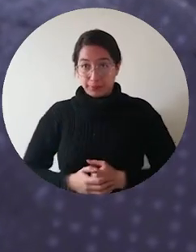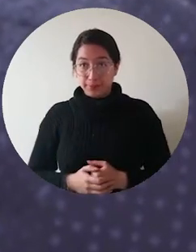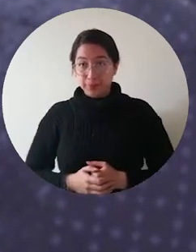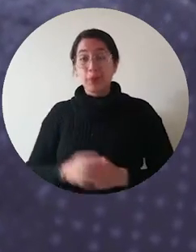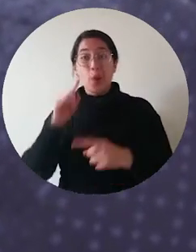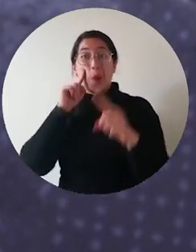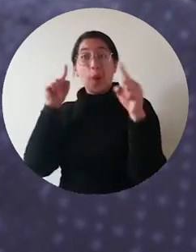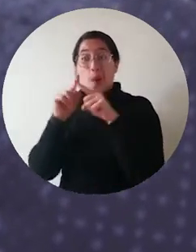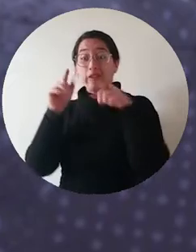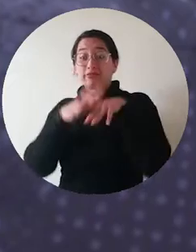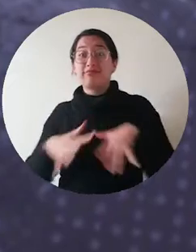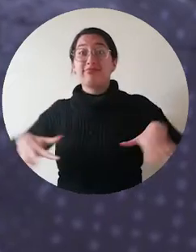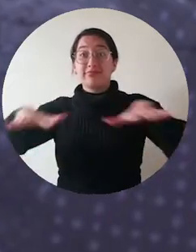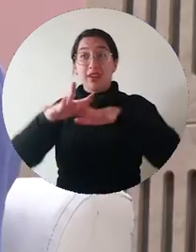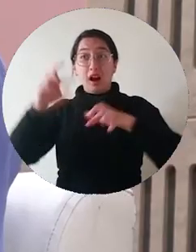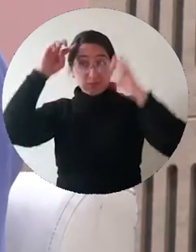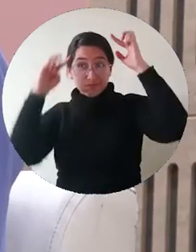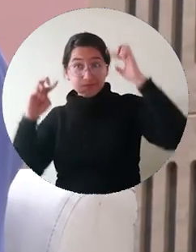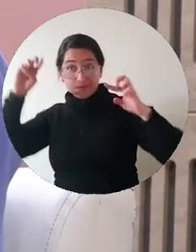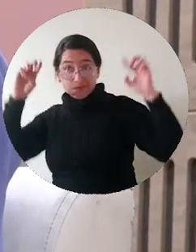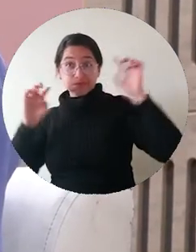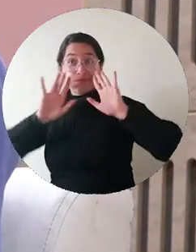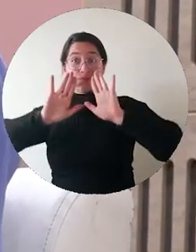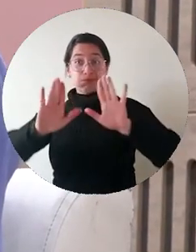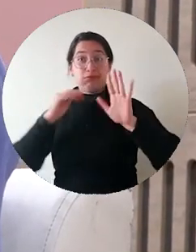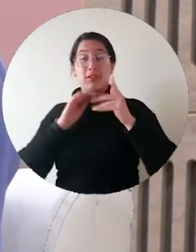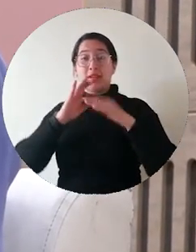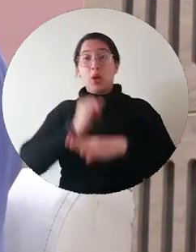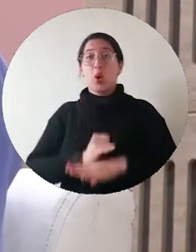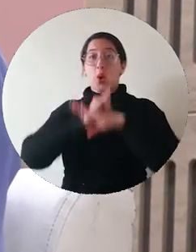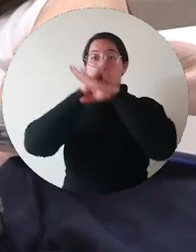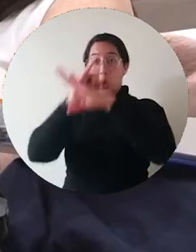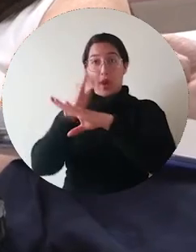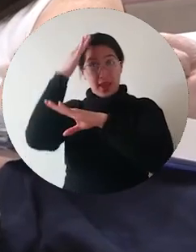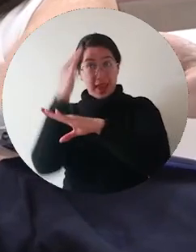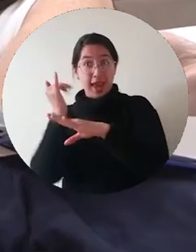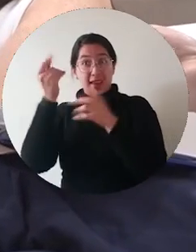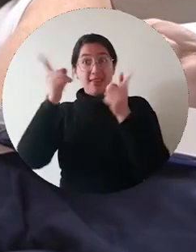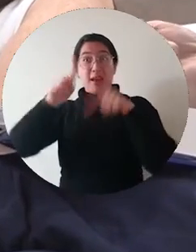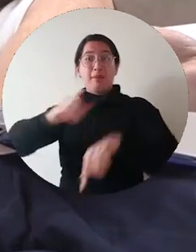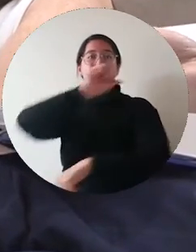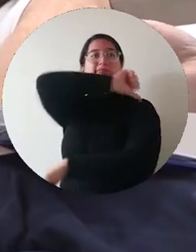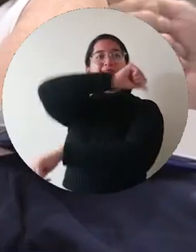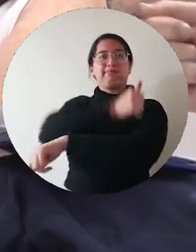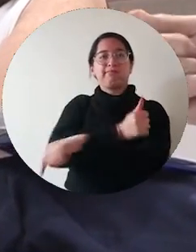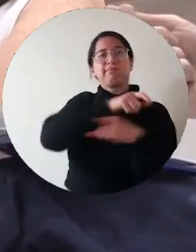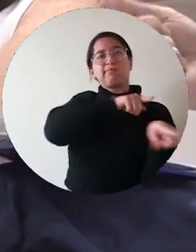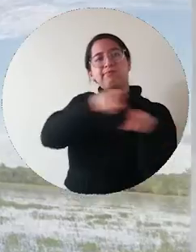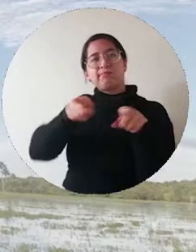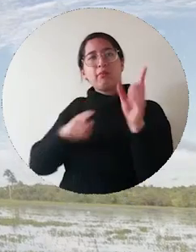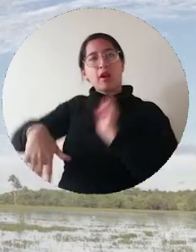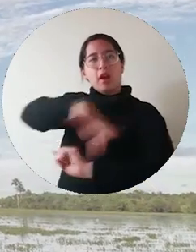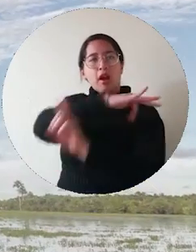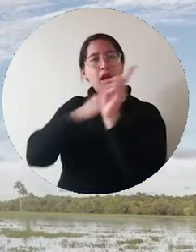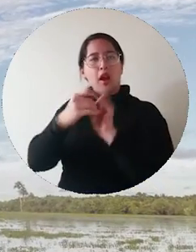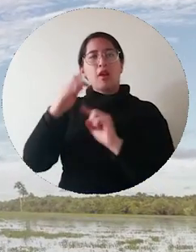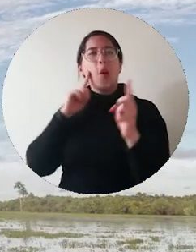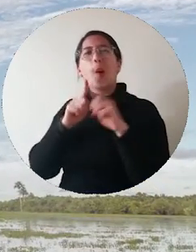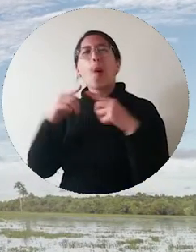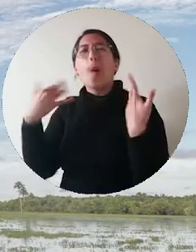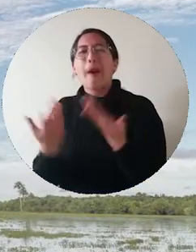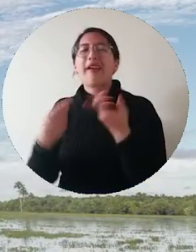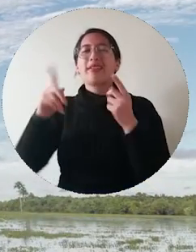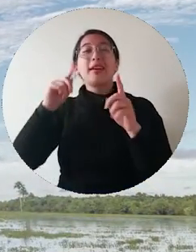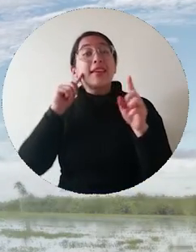El objetivo de este espacio con expertos de instituciones académicas, investigativas y autoridades ambientales fue disertar sobre esta